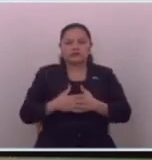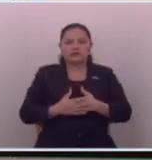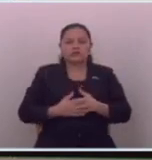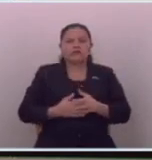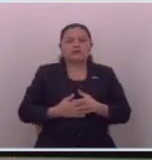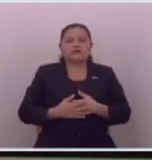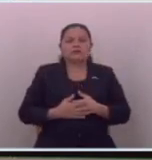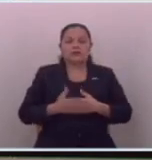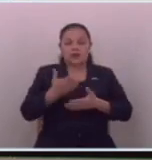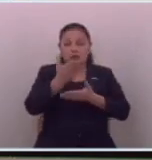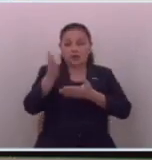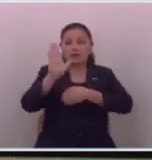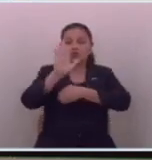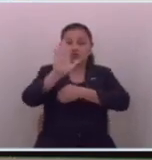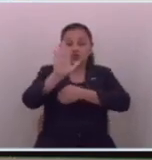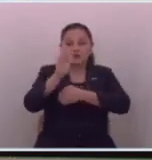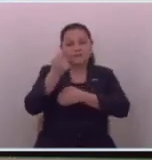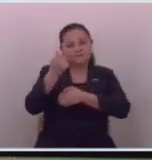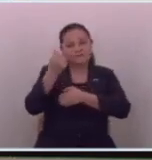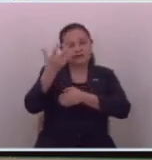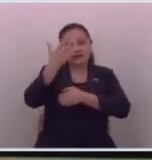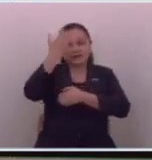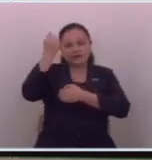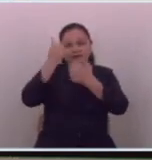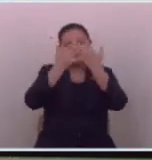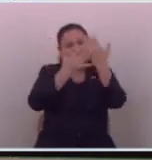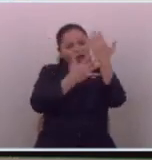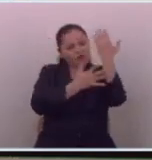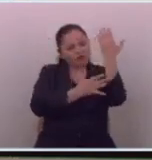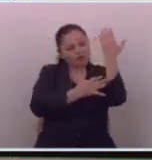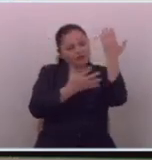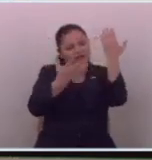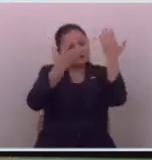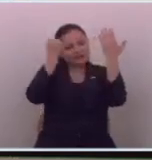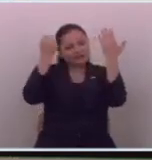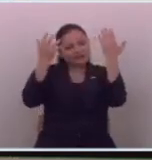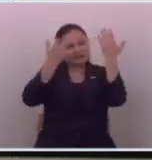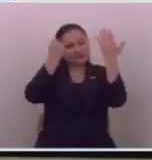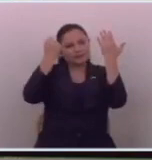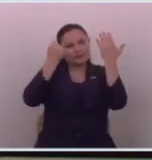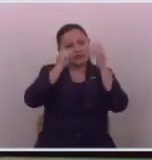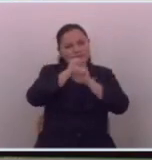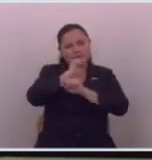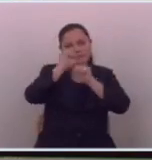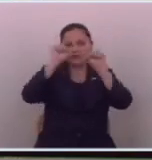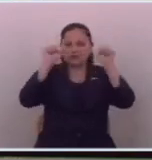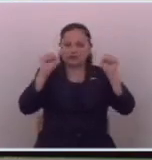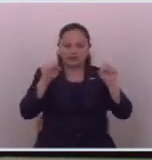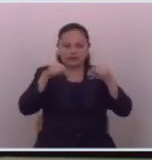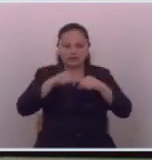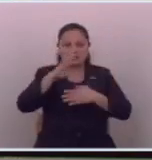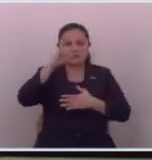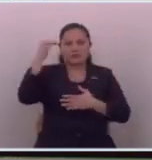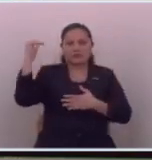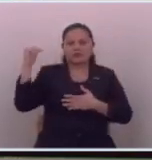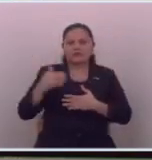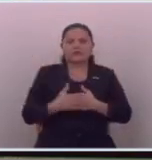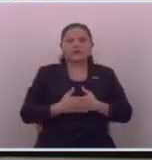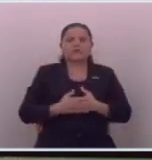ellos vivían de esos ríos de sangre que estaban todas las mañanas en este país